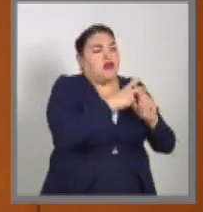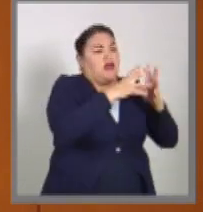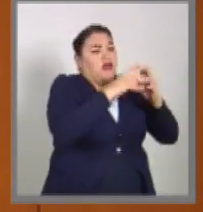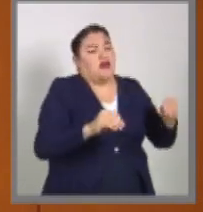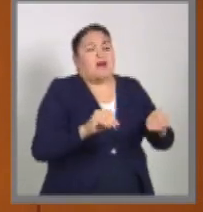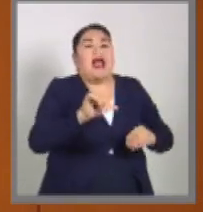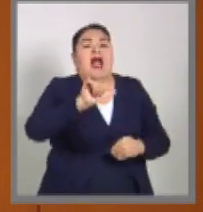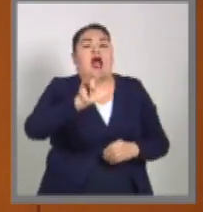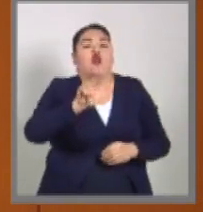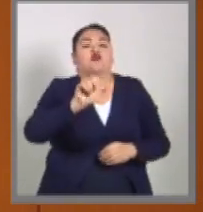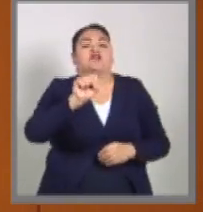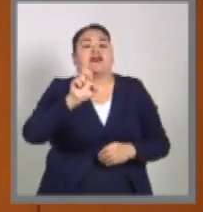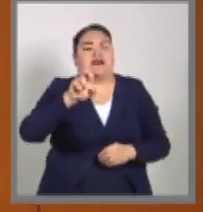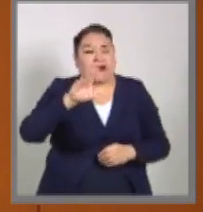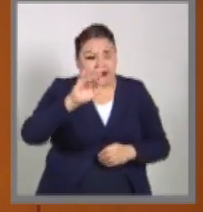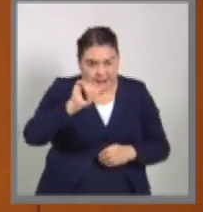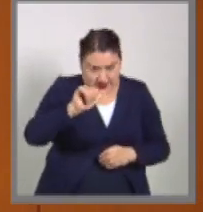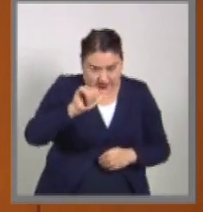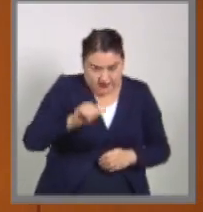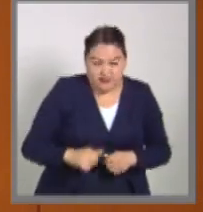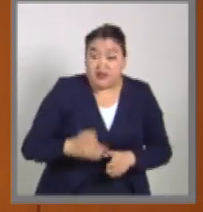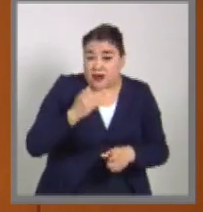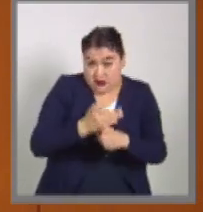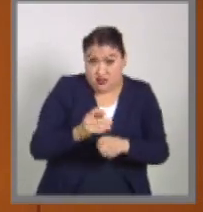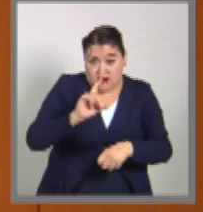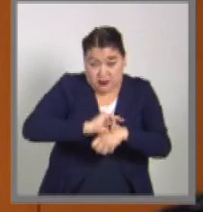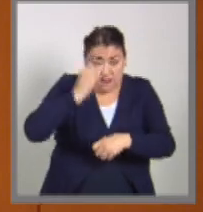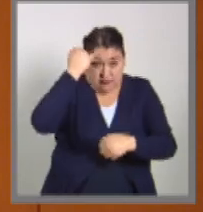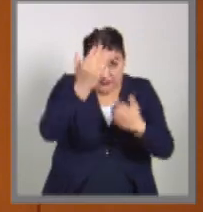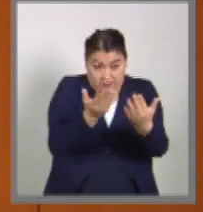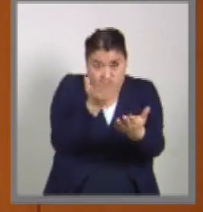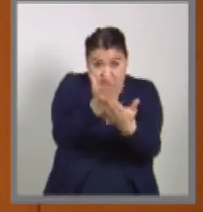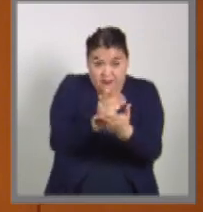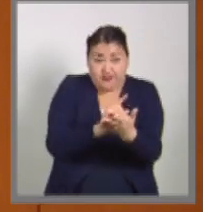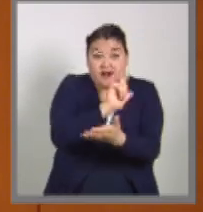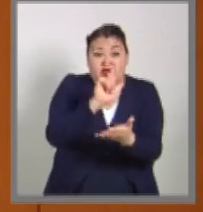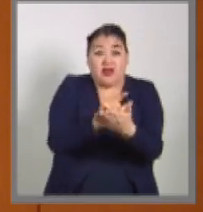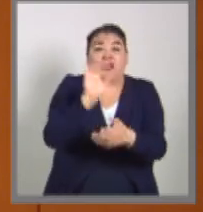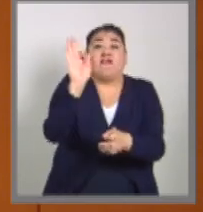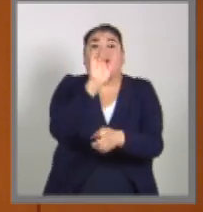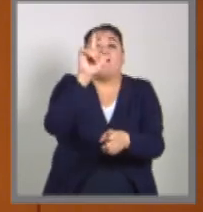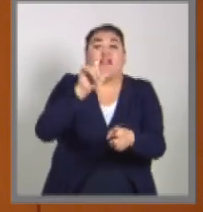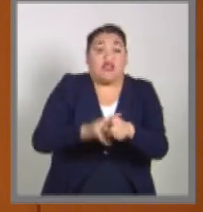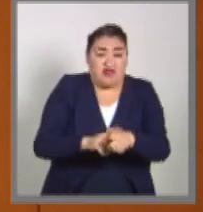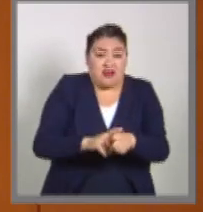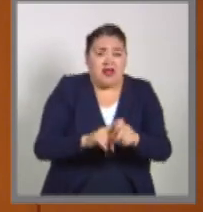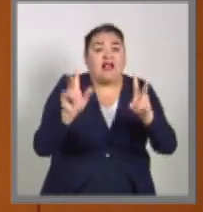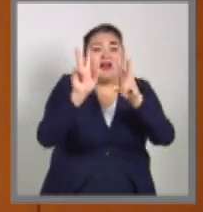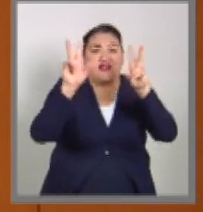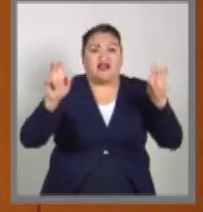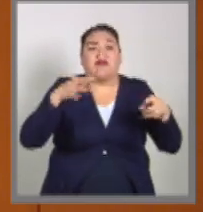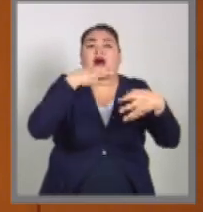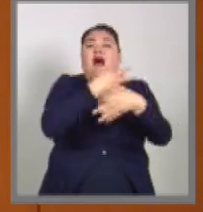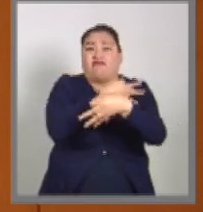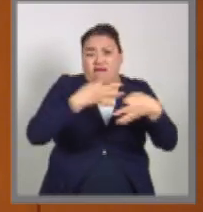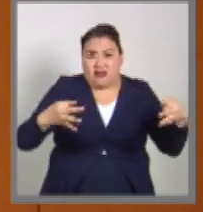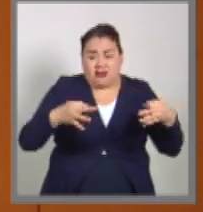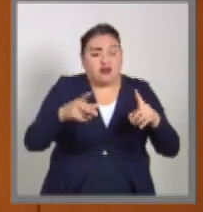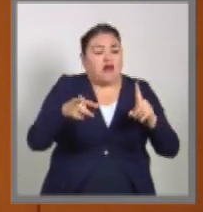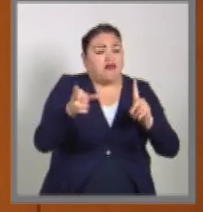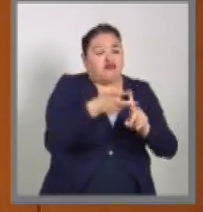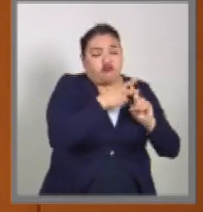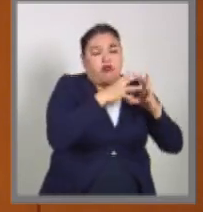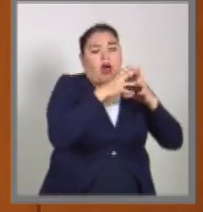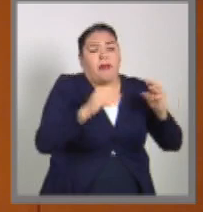Hoy estamos presentando esta iniciativa, la Ley Federal de Declaración de Ausencia,